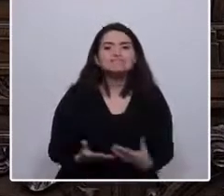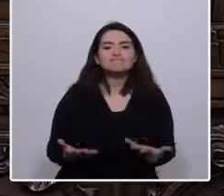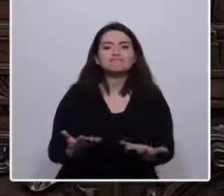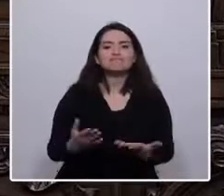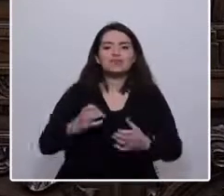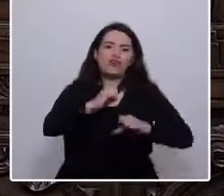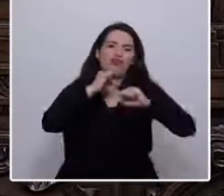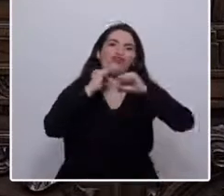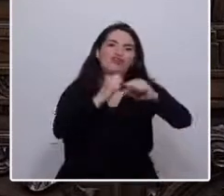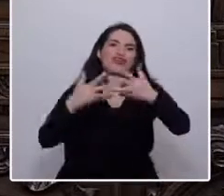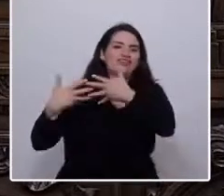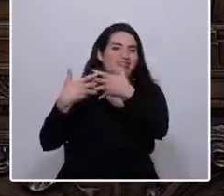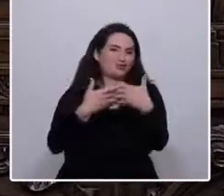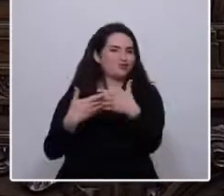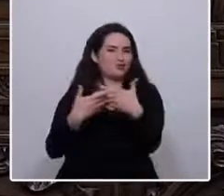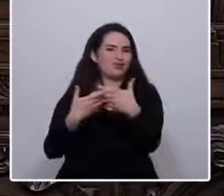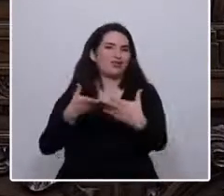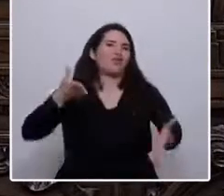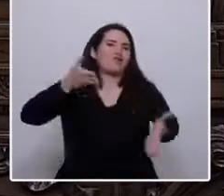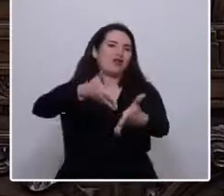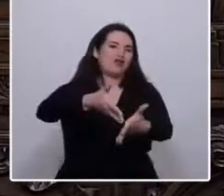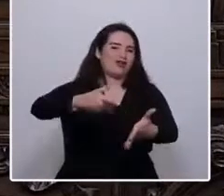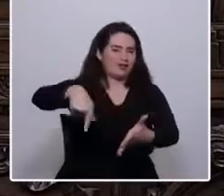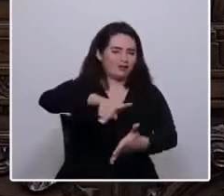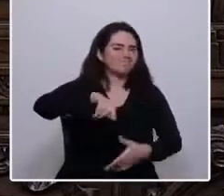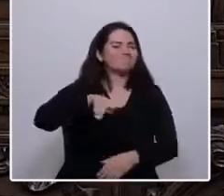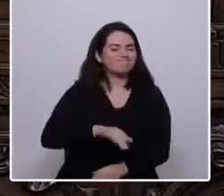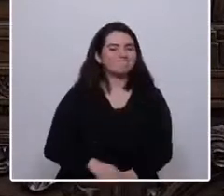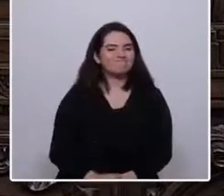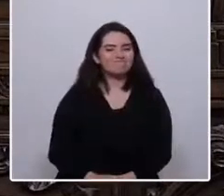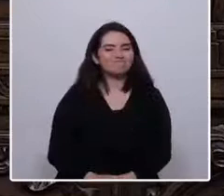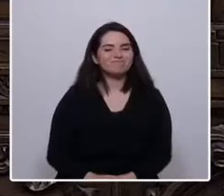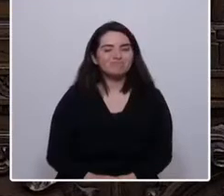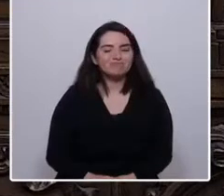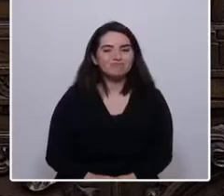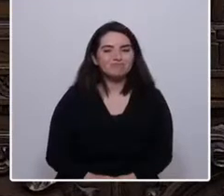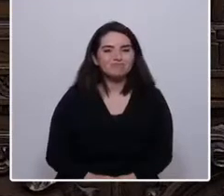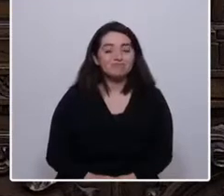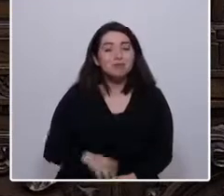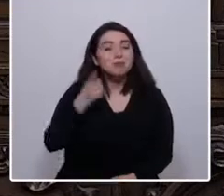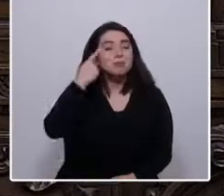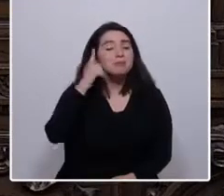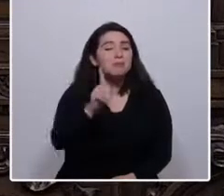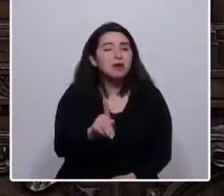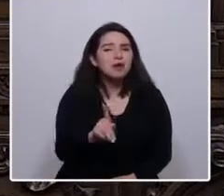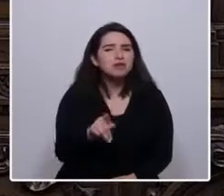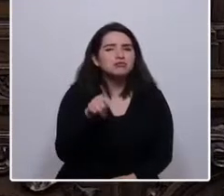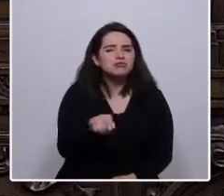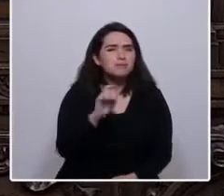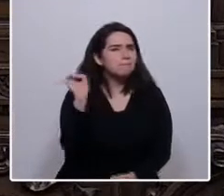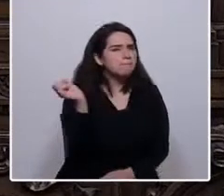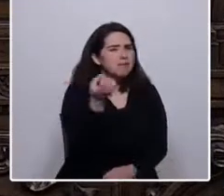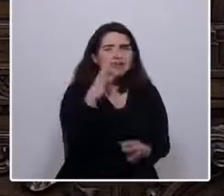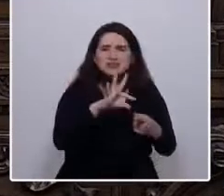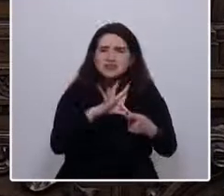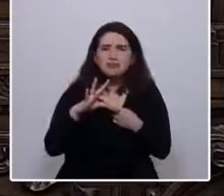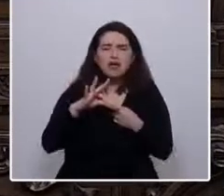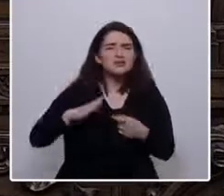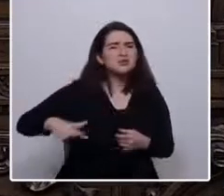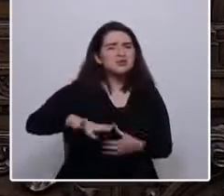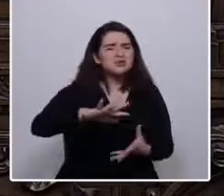Unidos. Por supuesto, no lo vamos a lograr. A negar, perdón. Pero no fue su causante principal. La